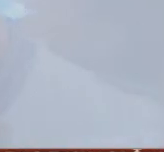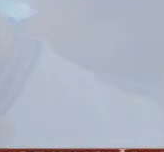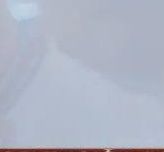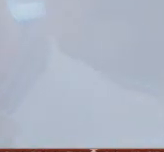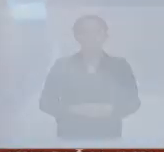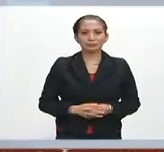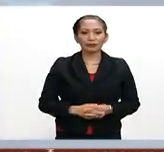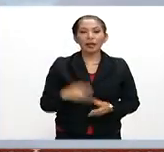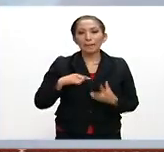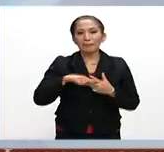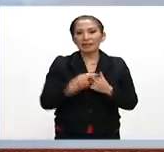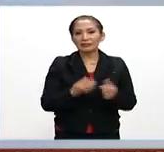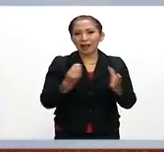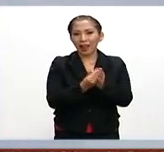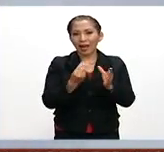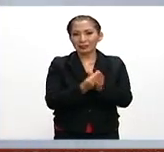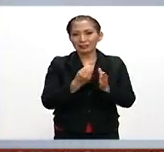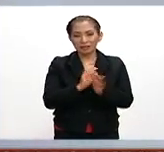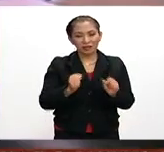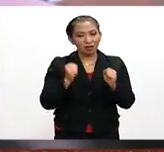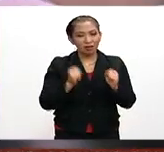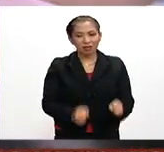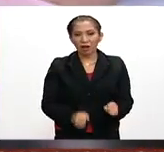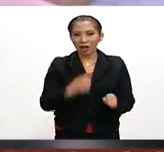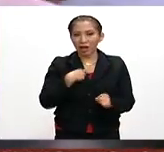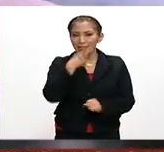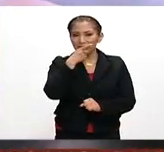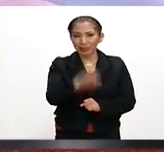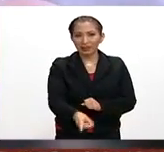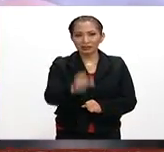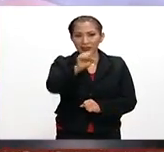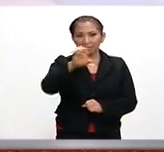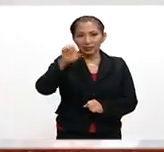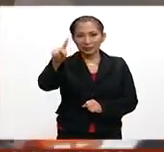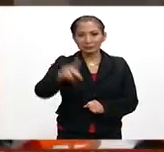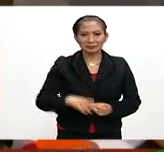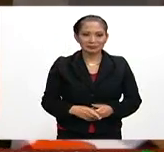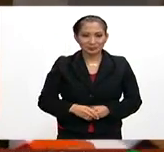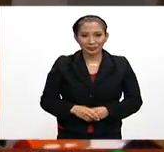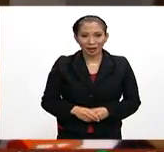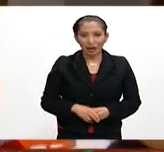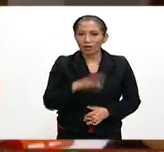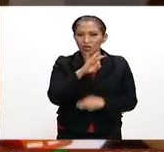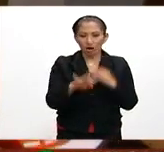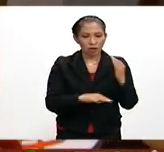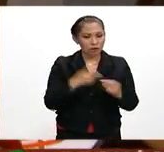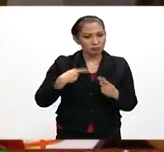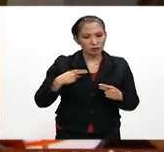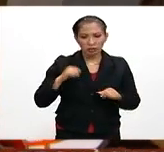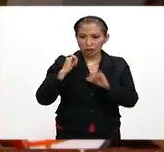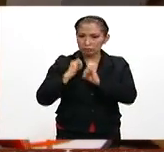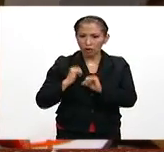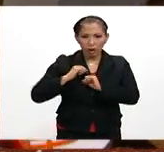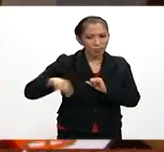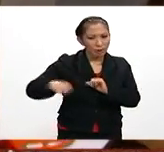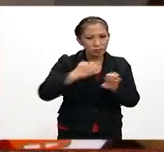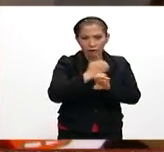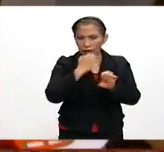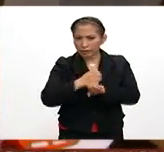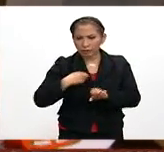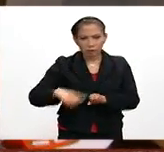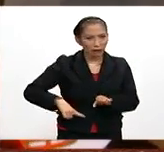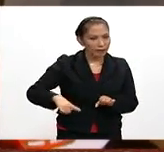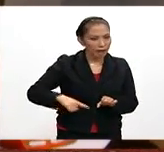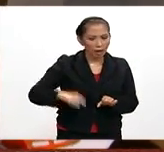El inicio del ciclo escolar está garantizado, asegura la CEP. Todas las autoridades educativas estatales están